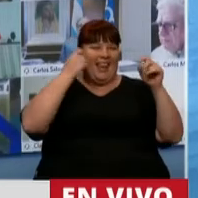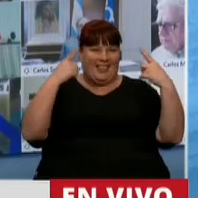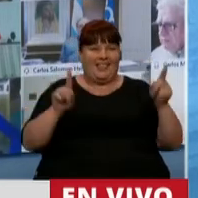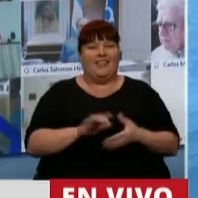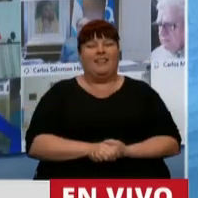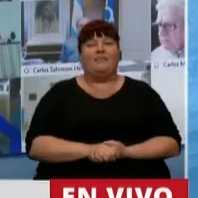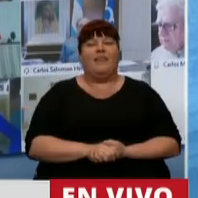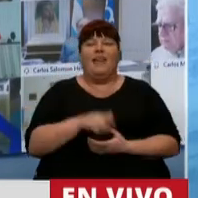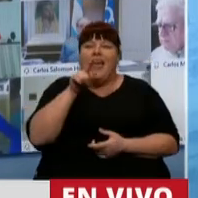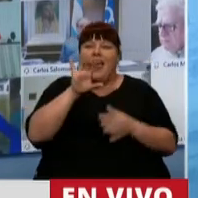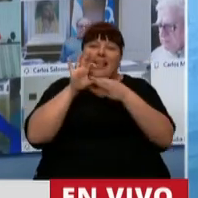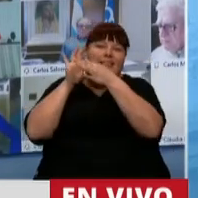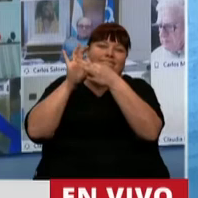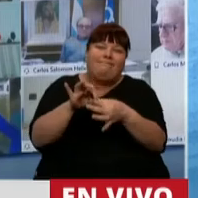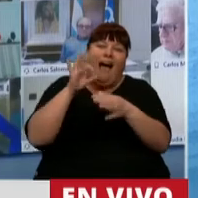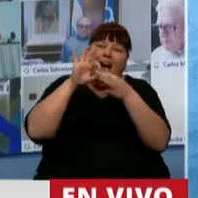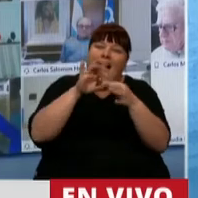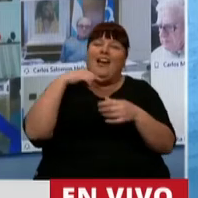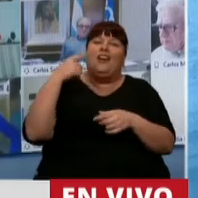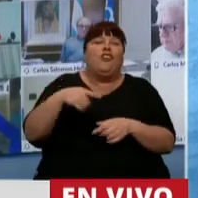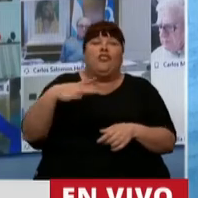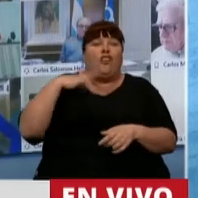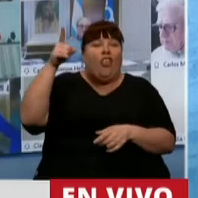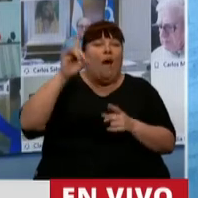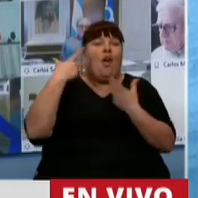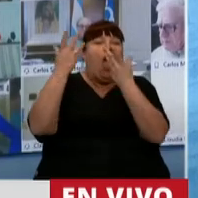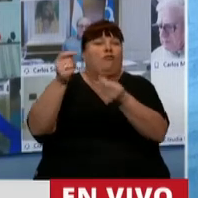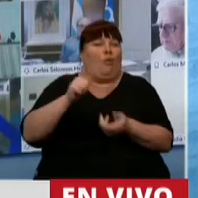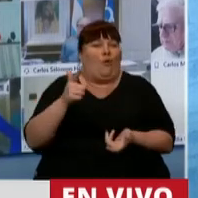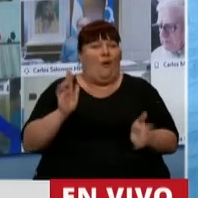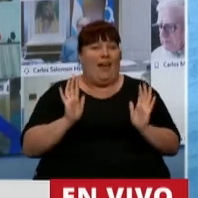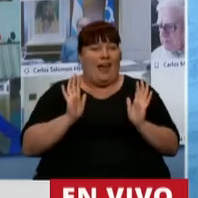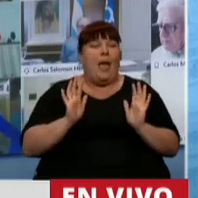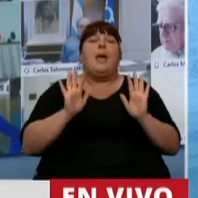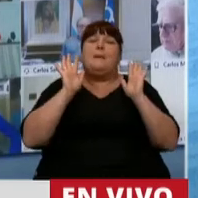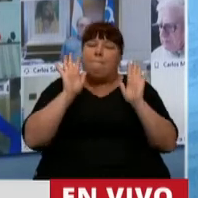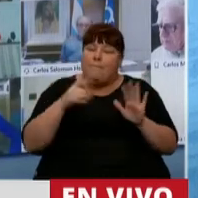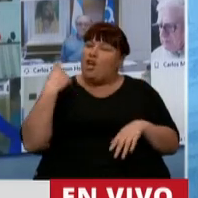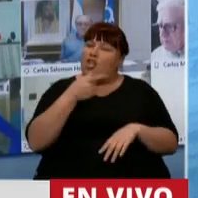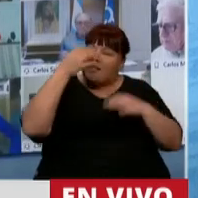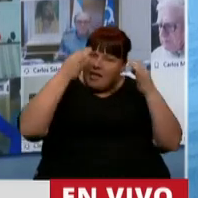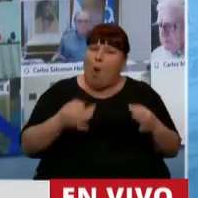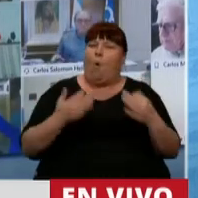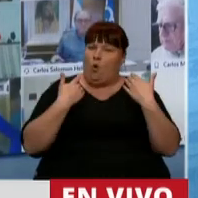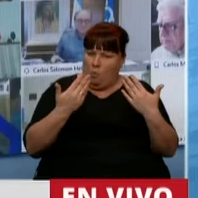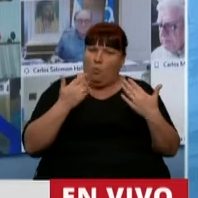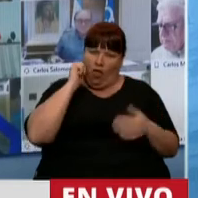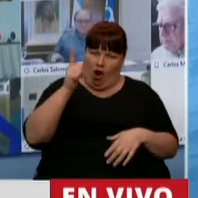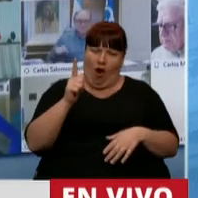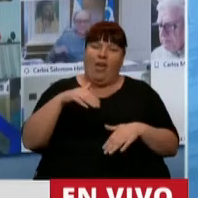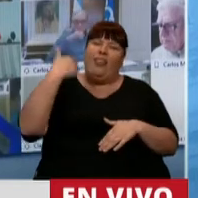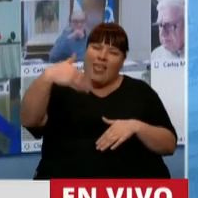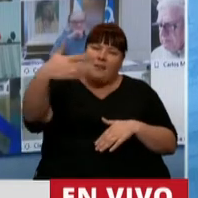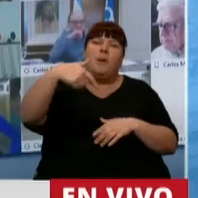ese eslabón de la cadena hoy todavía no lo estamos alcanzando pero estamos seguros que lo vamos a hacer con